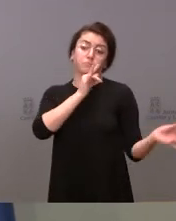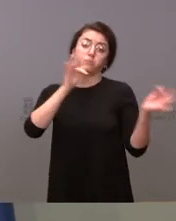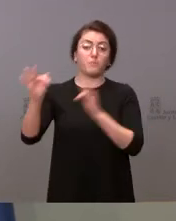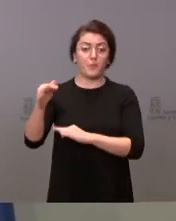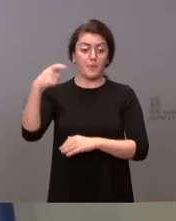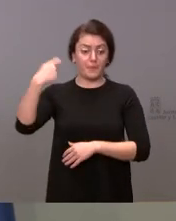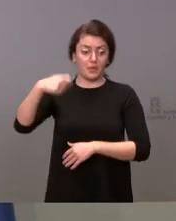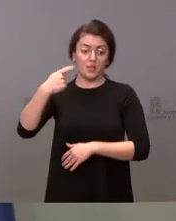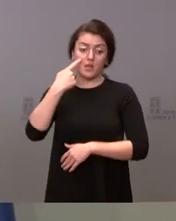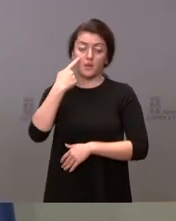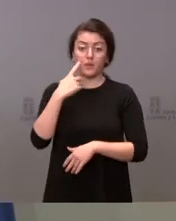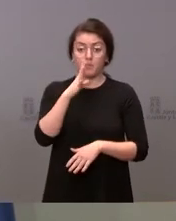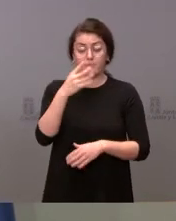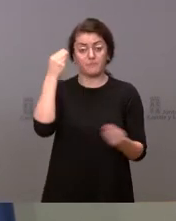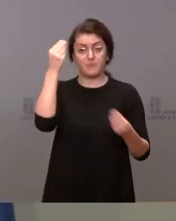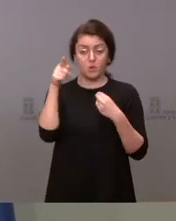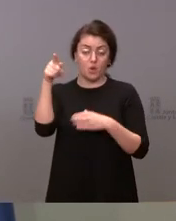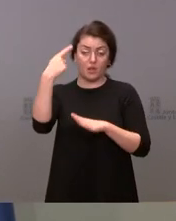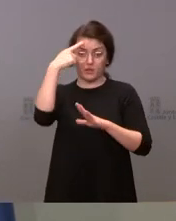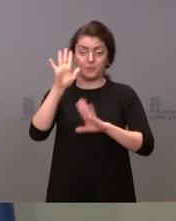Supongo que él dispondrá de los medios.